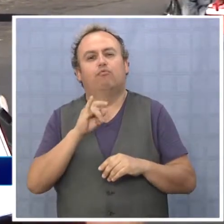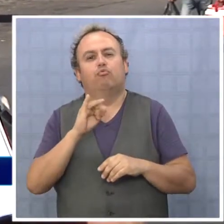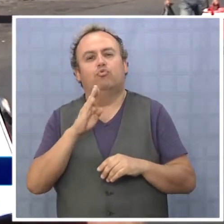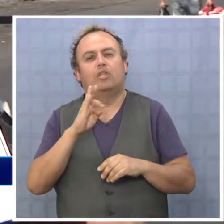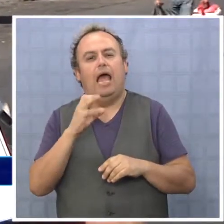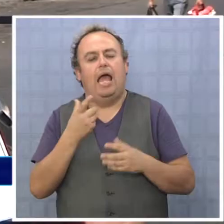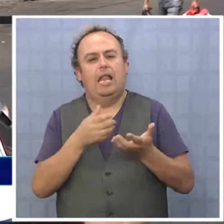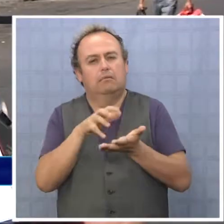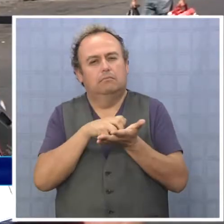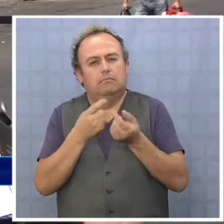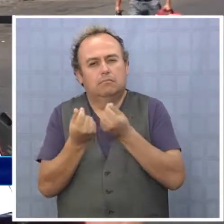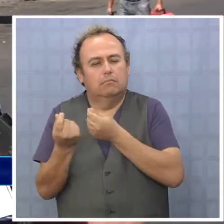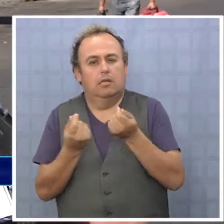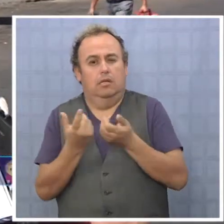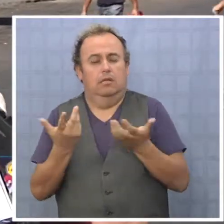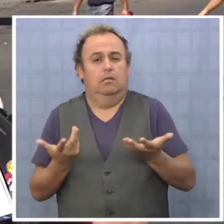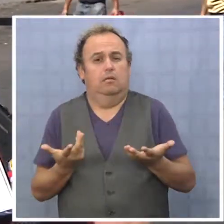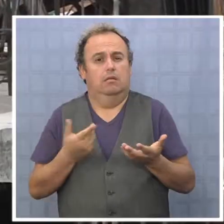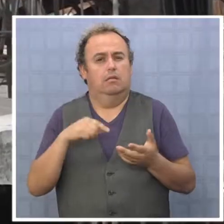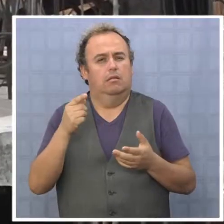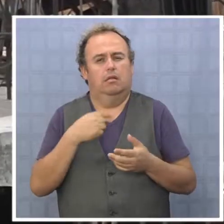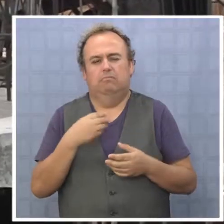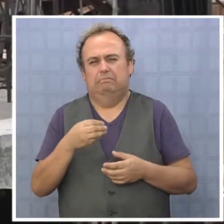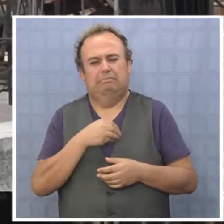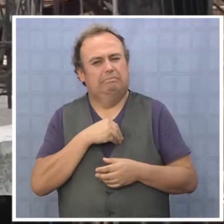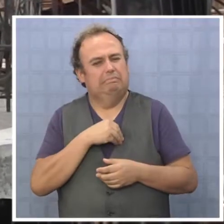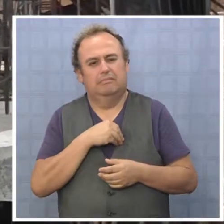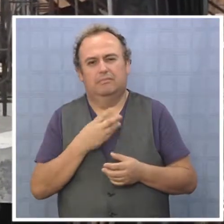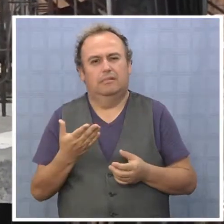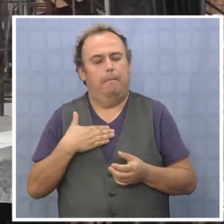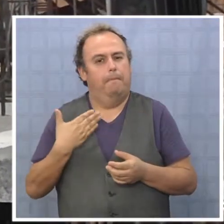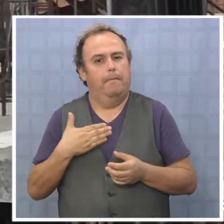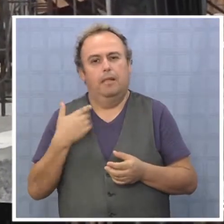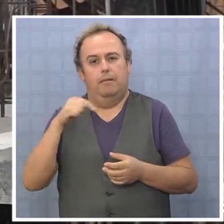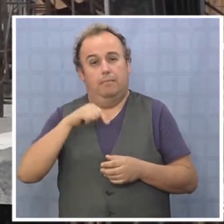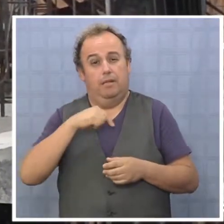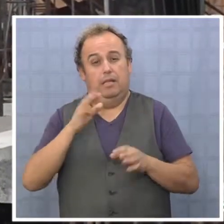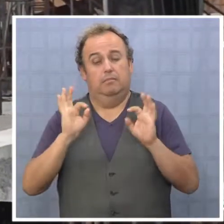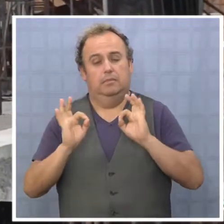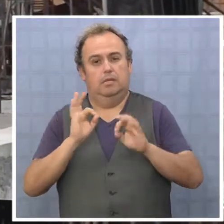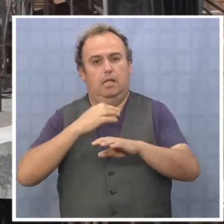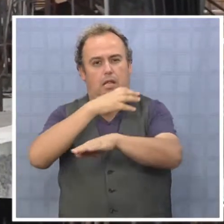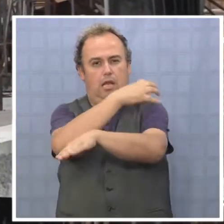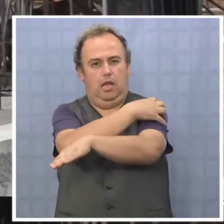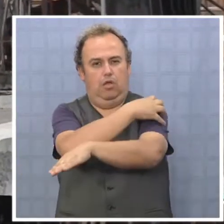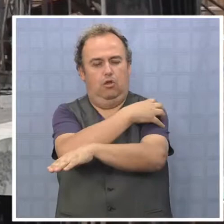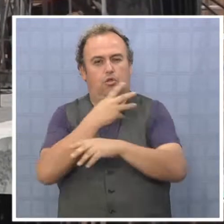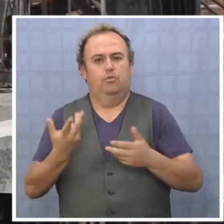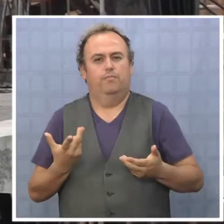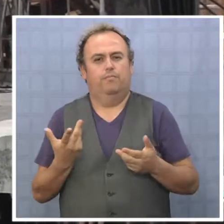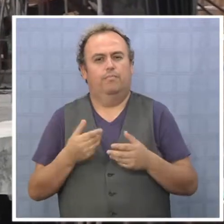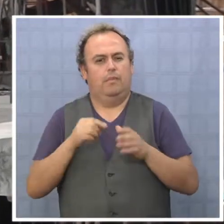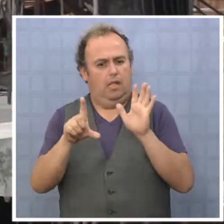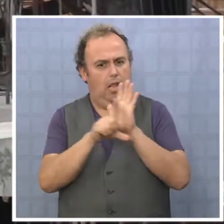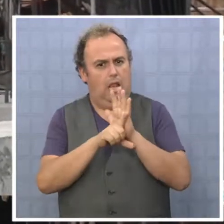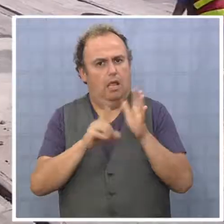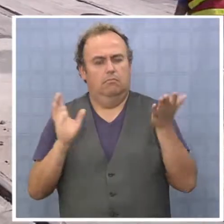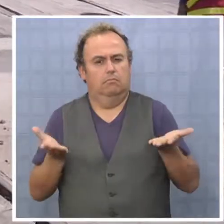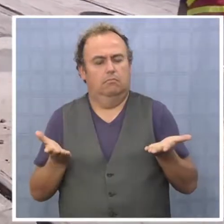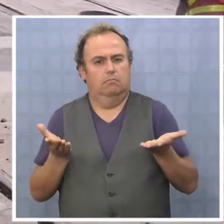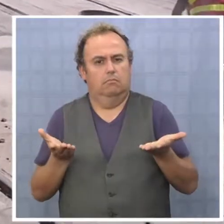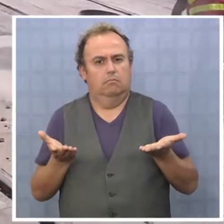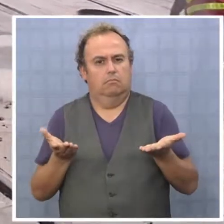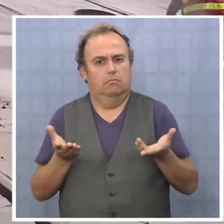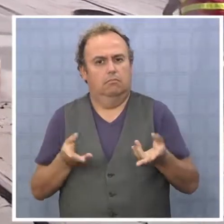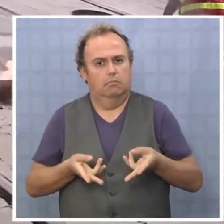problemas estructurales y de fondo del país y muy lamentable especialmente para nuestra región, con algo tan legal y